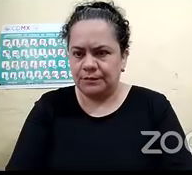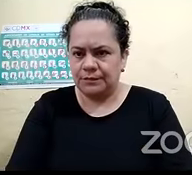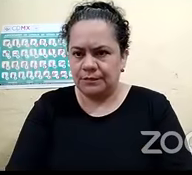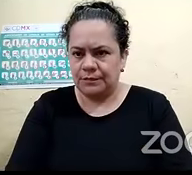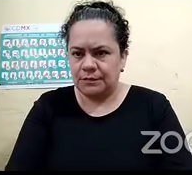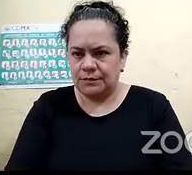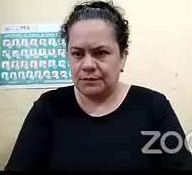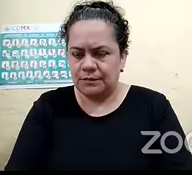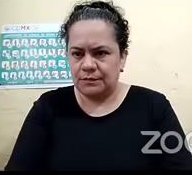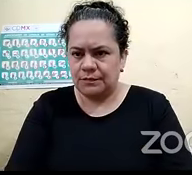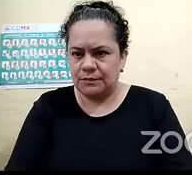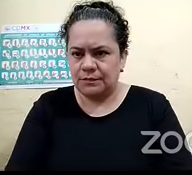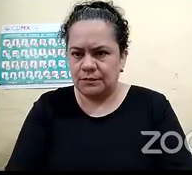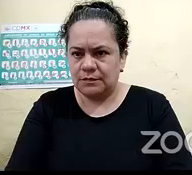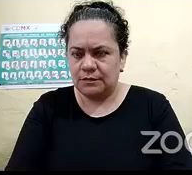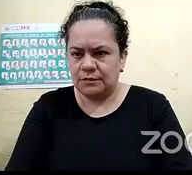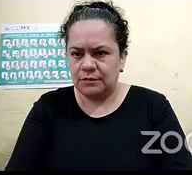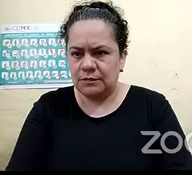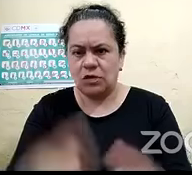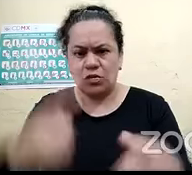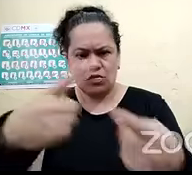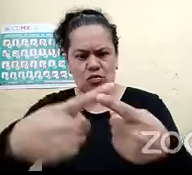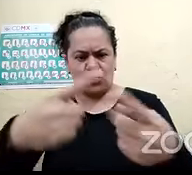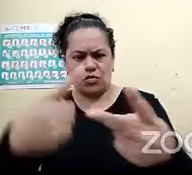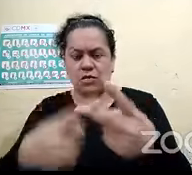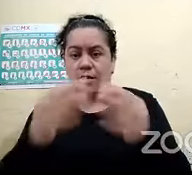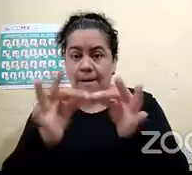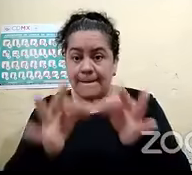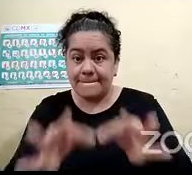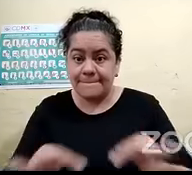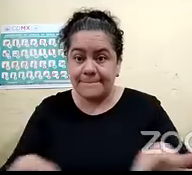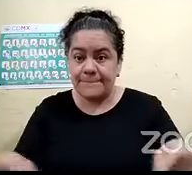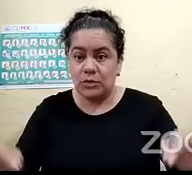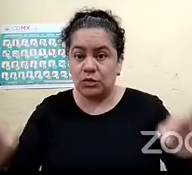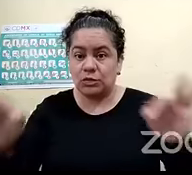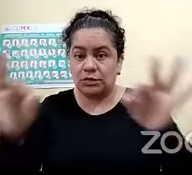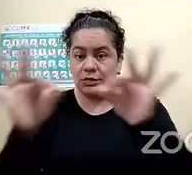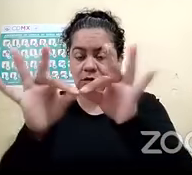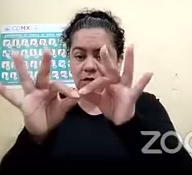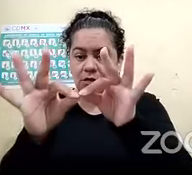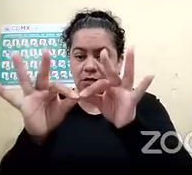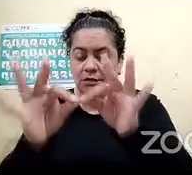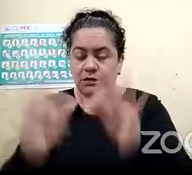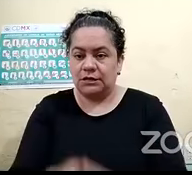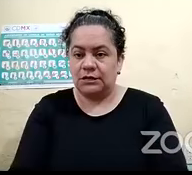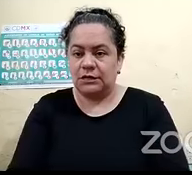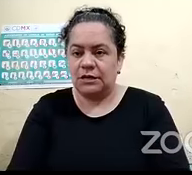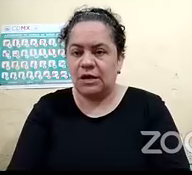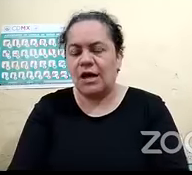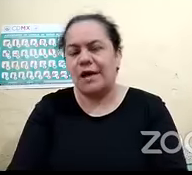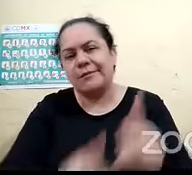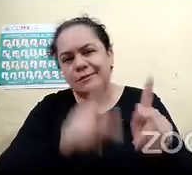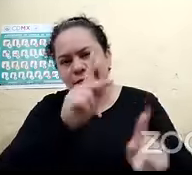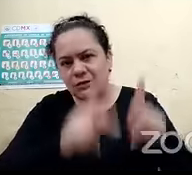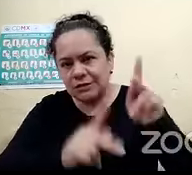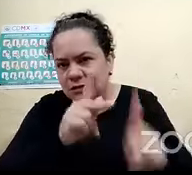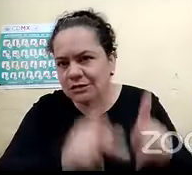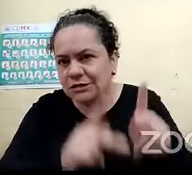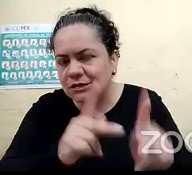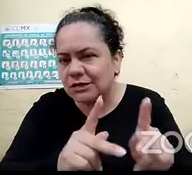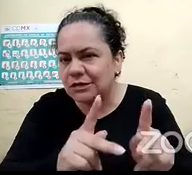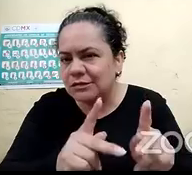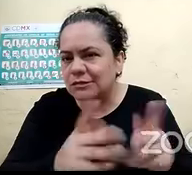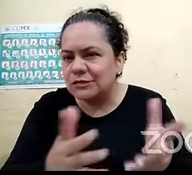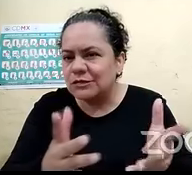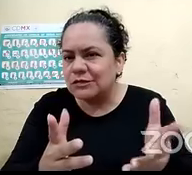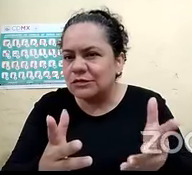bueno lo más lo más importante es que este platiquemos con las personas que nos